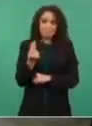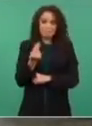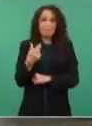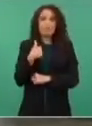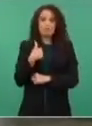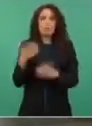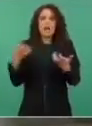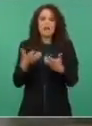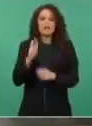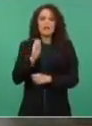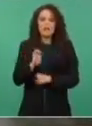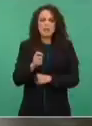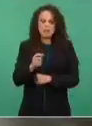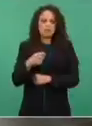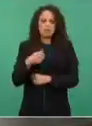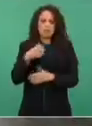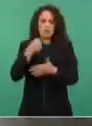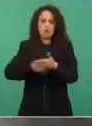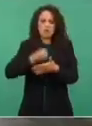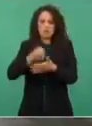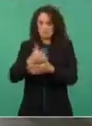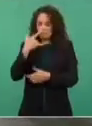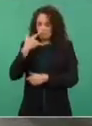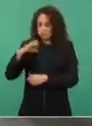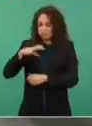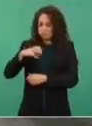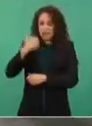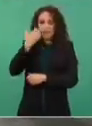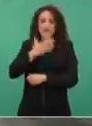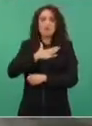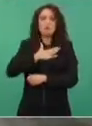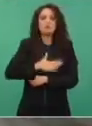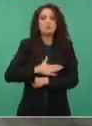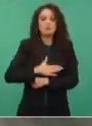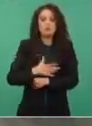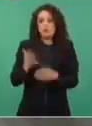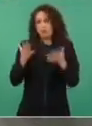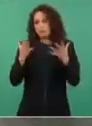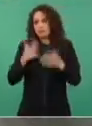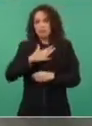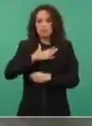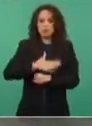Y no es mi fuerte la venganza. Yo lucho por la justicia.